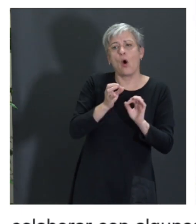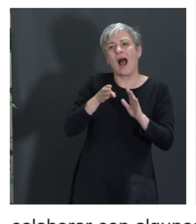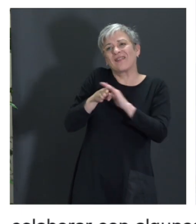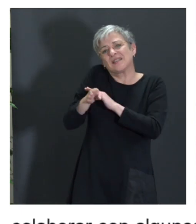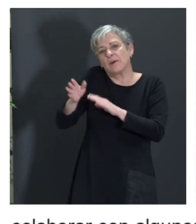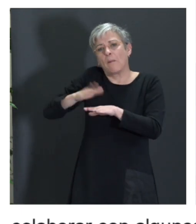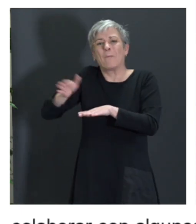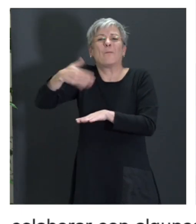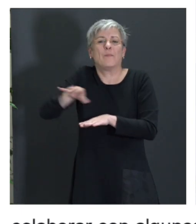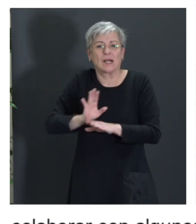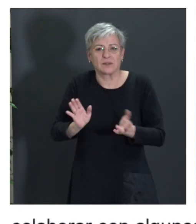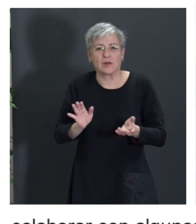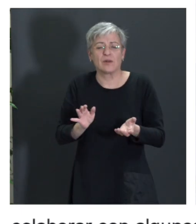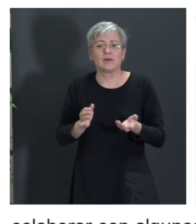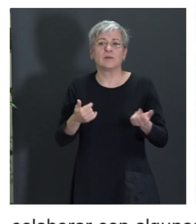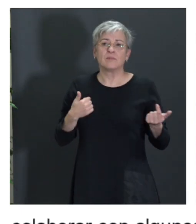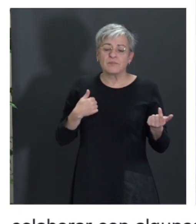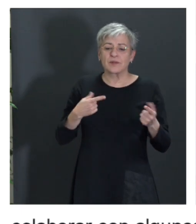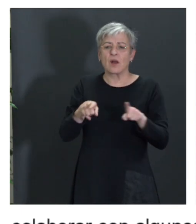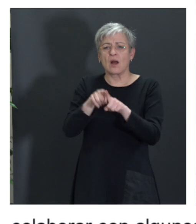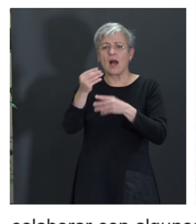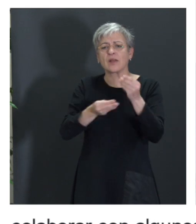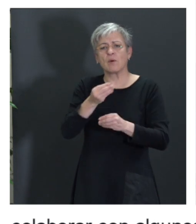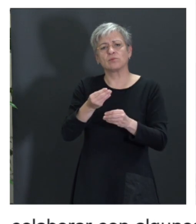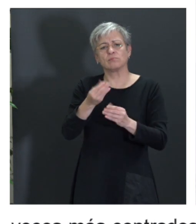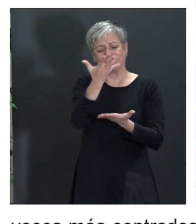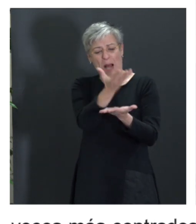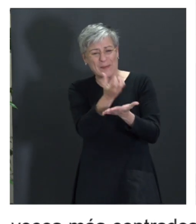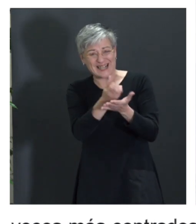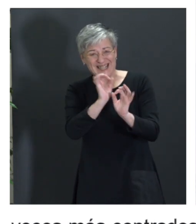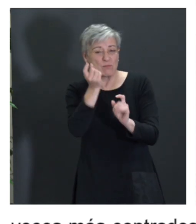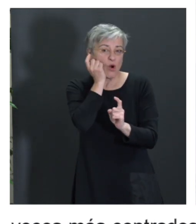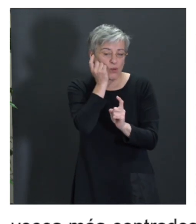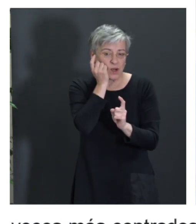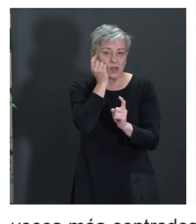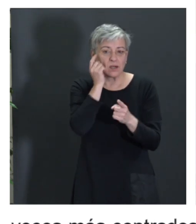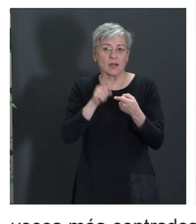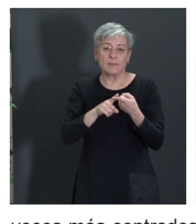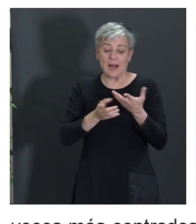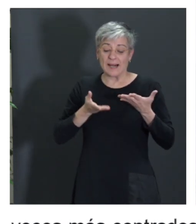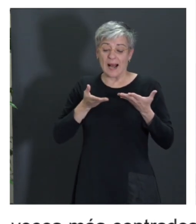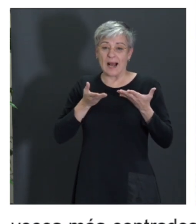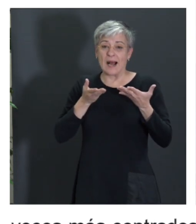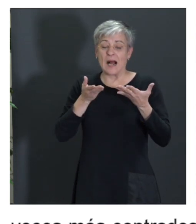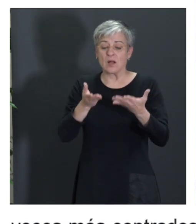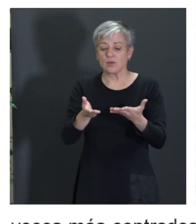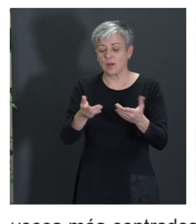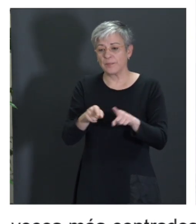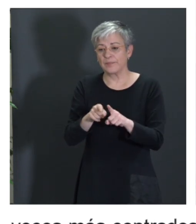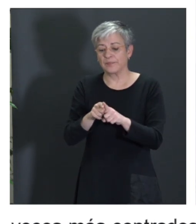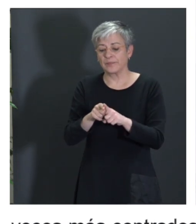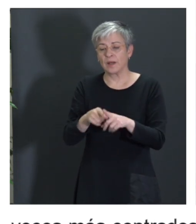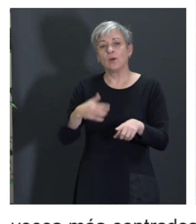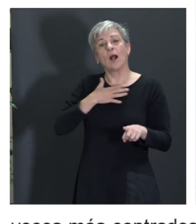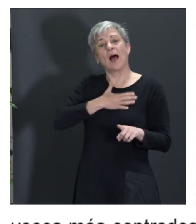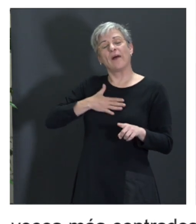Bueno, y ahí, pues, hacemos aplicaciones móviles, digamos, que te ayuden a enriquecerte ese